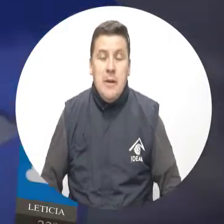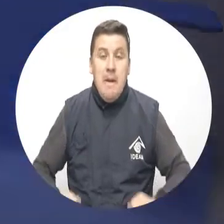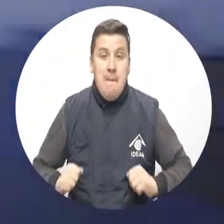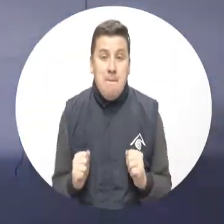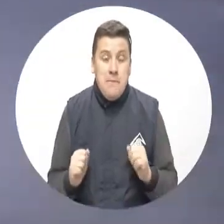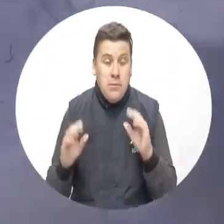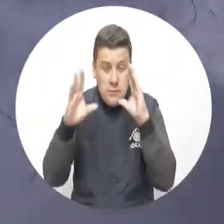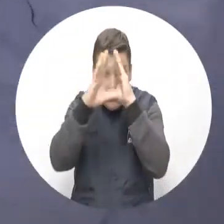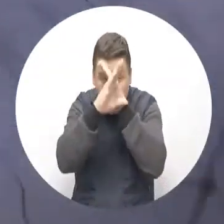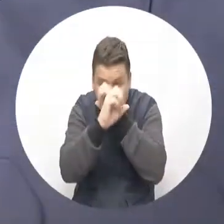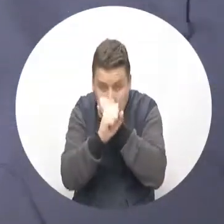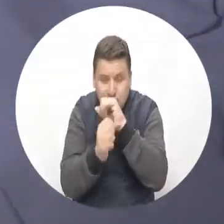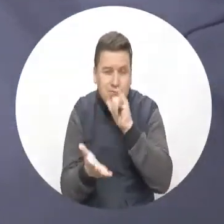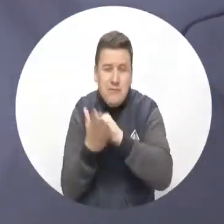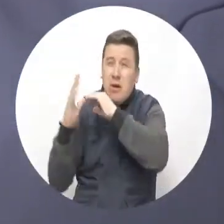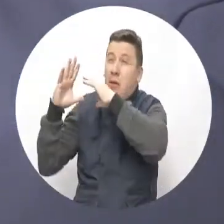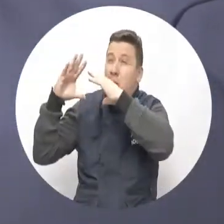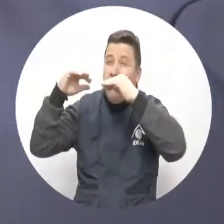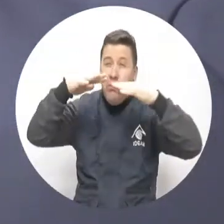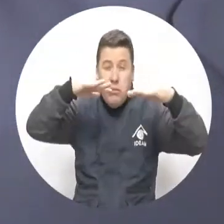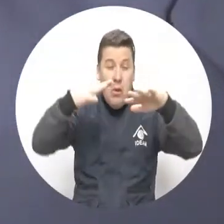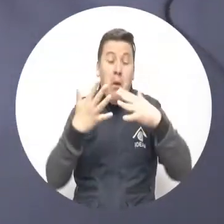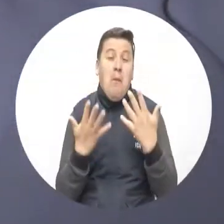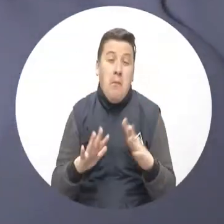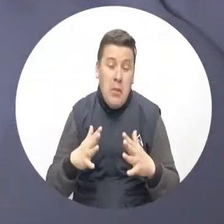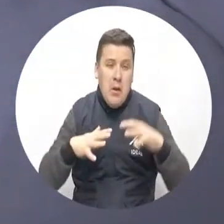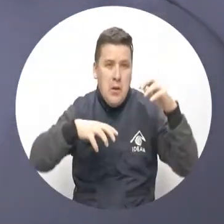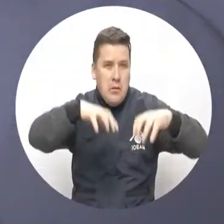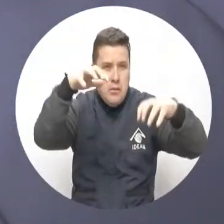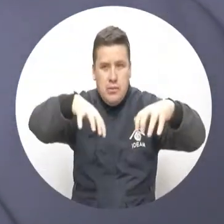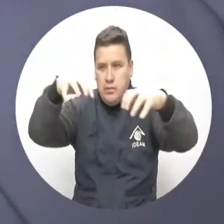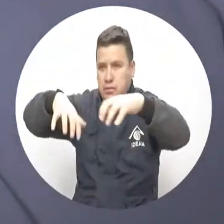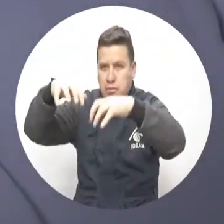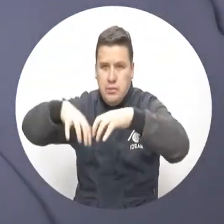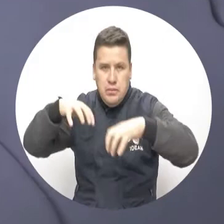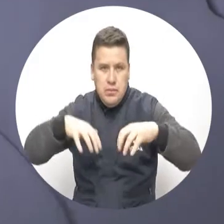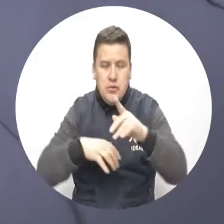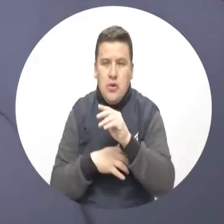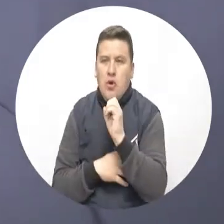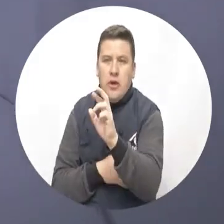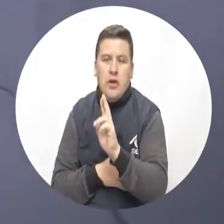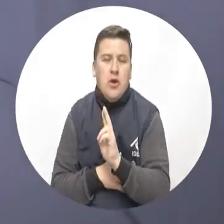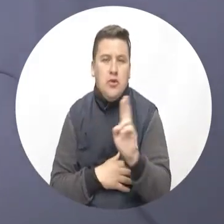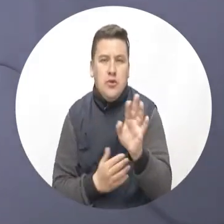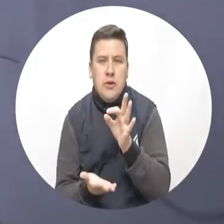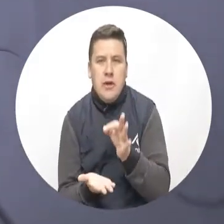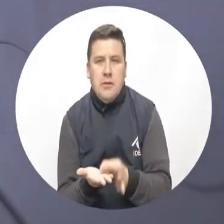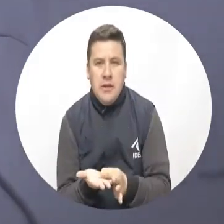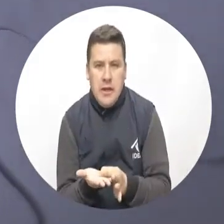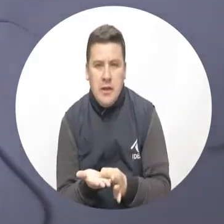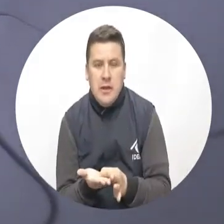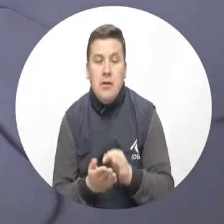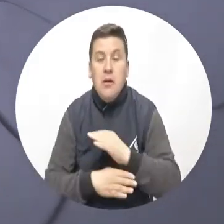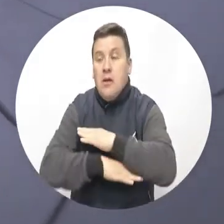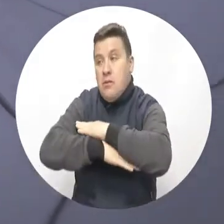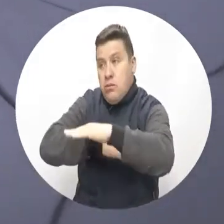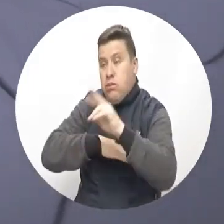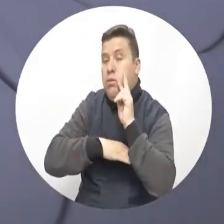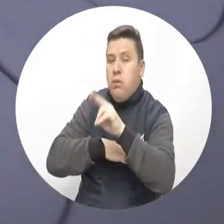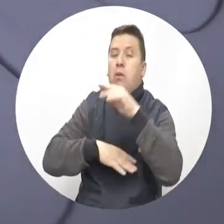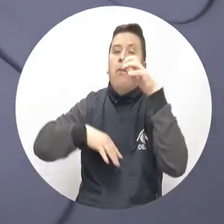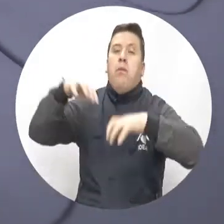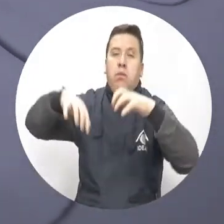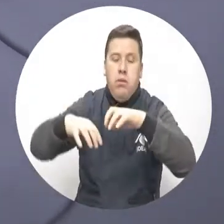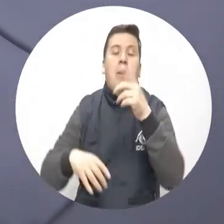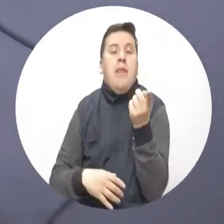Bogotá noche se nublada y con claras posibilidades de lluvias localizadas en el oriente y sur de la capital en la sabana también